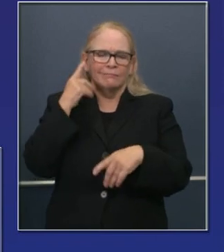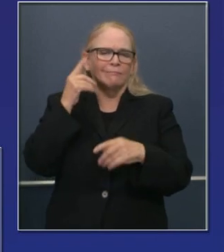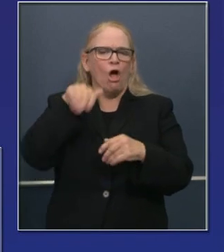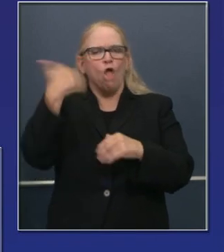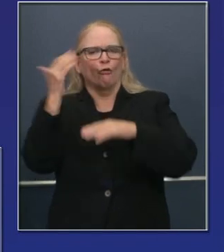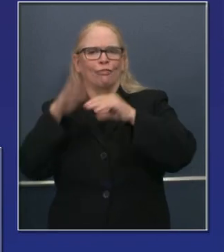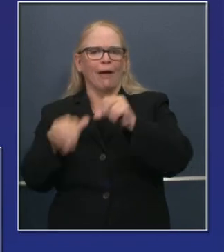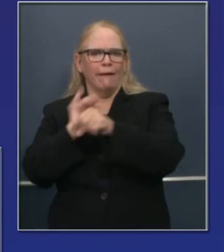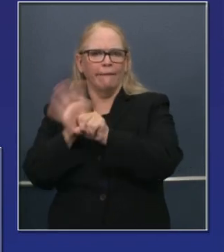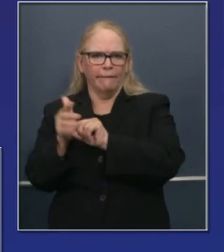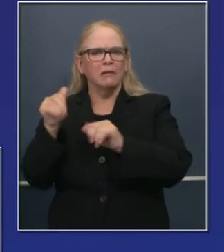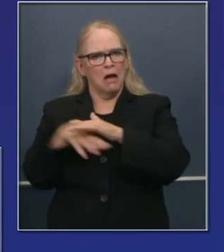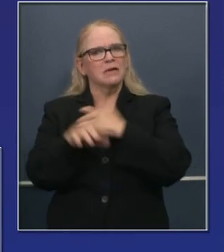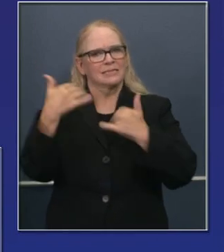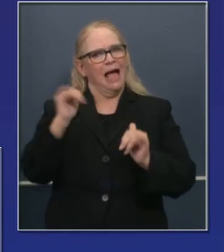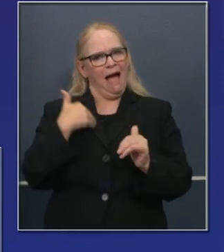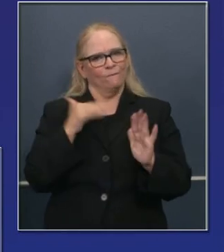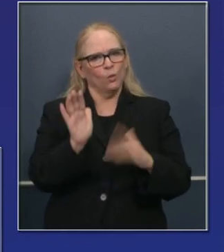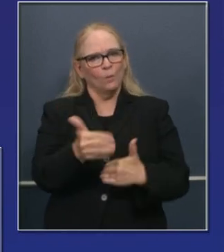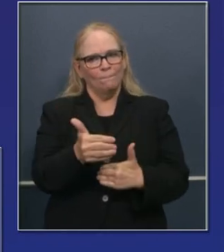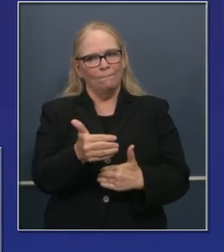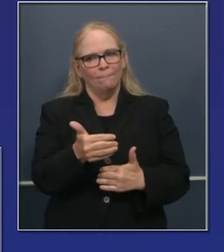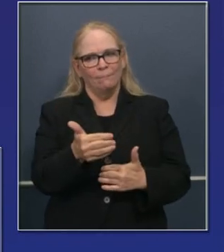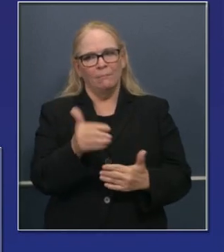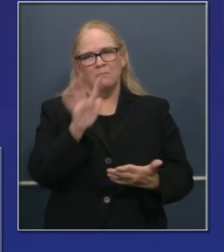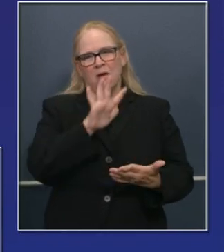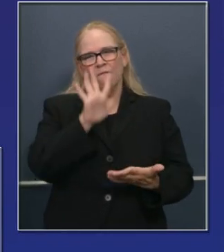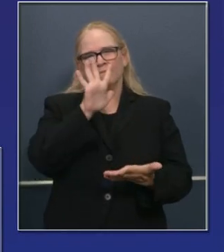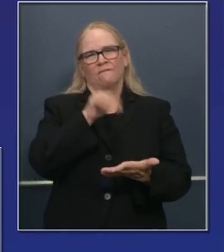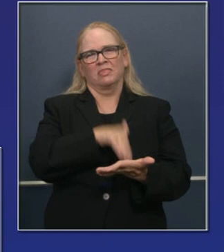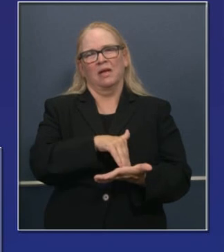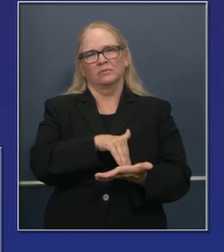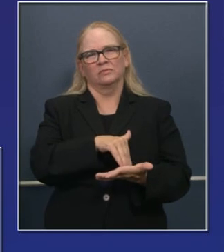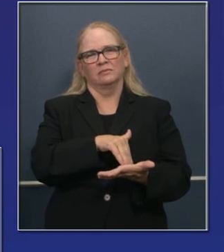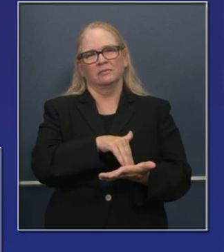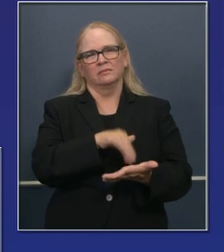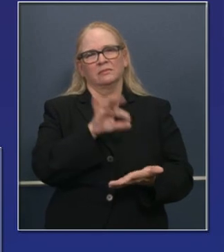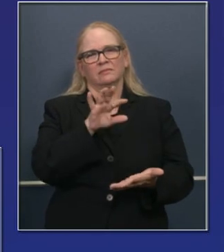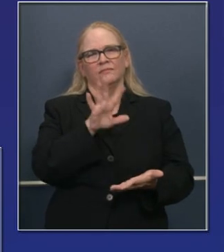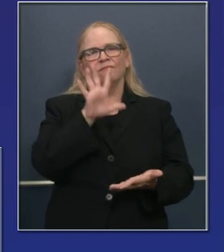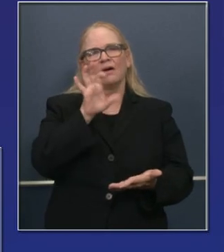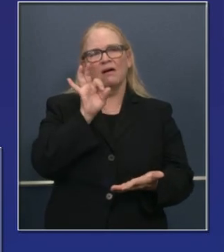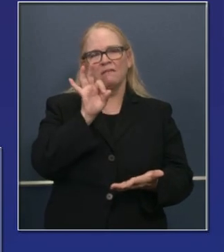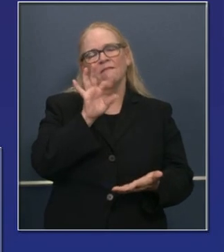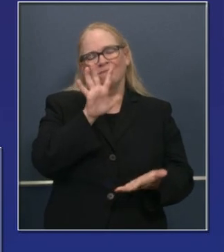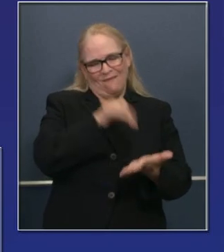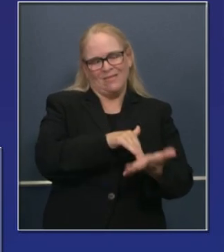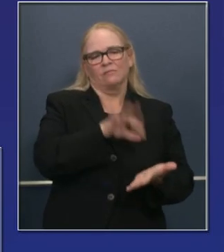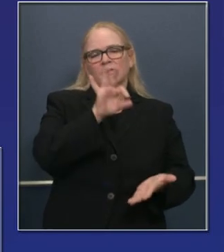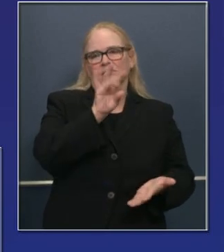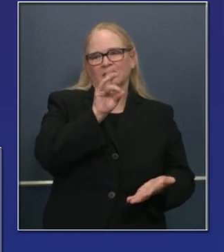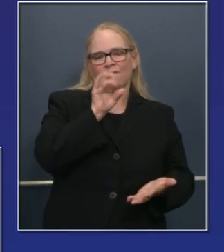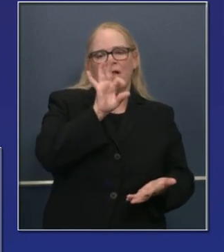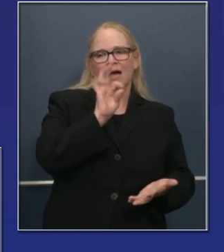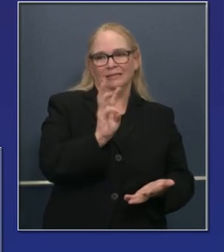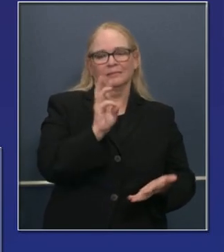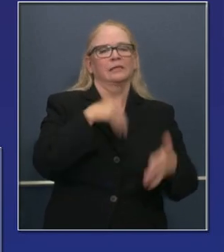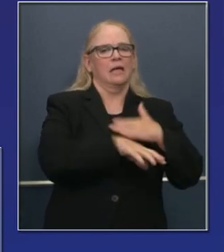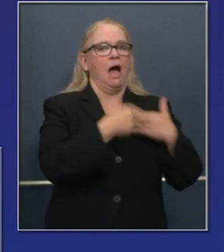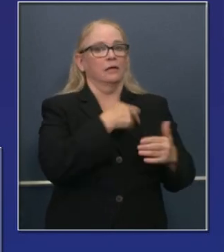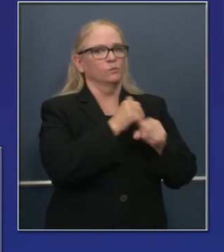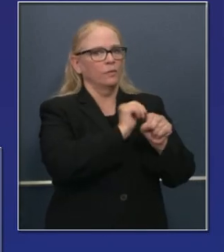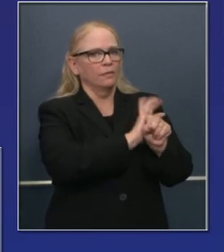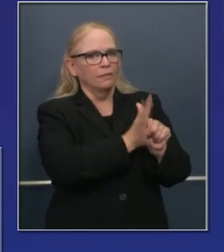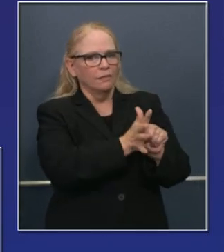5.986 casos de COVID en el sistema actual. La capacidad se puede ver ahí en la